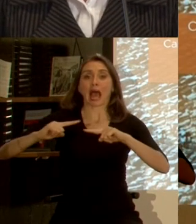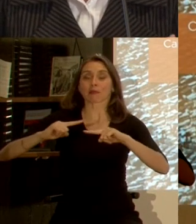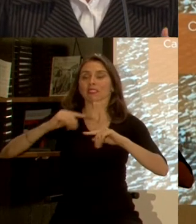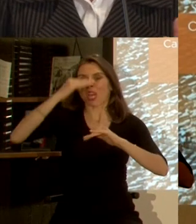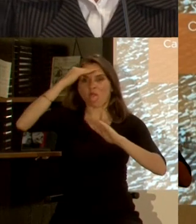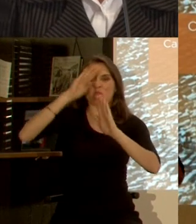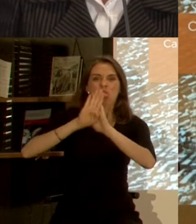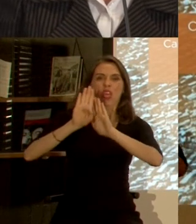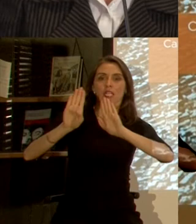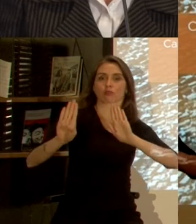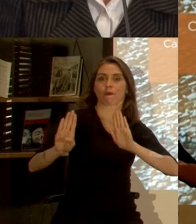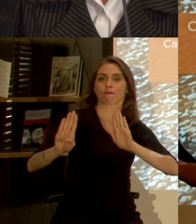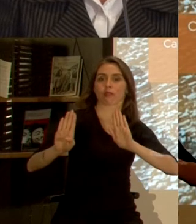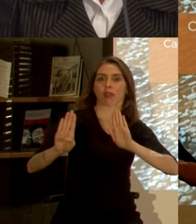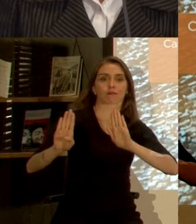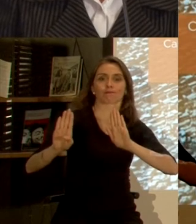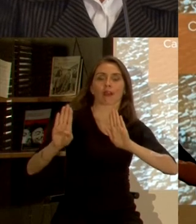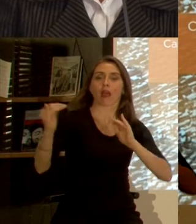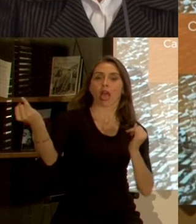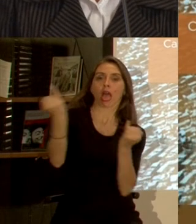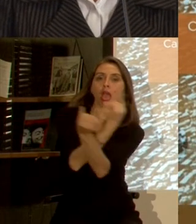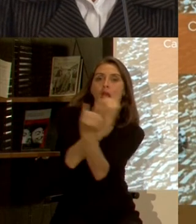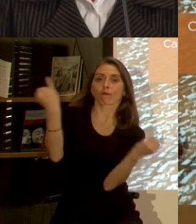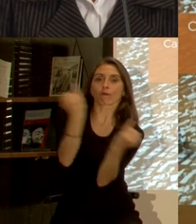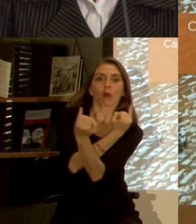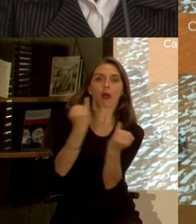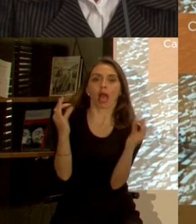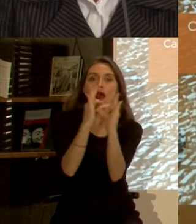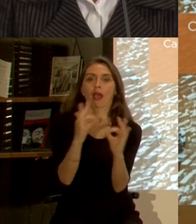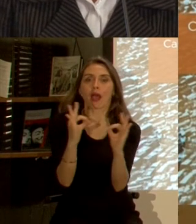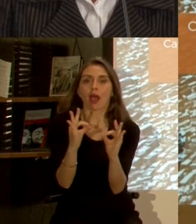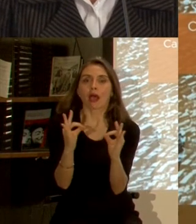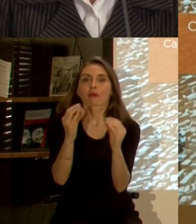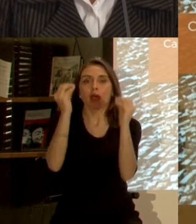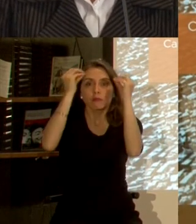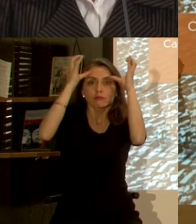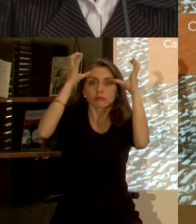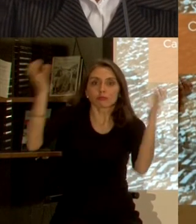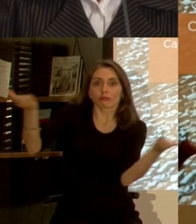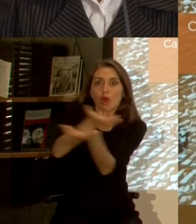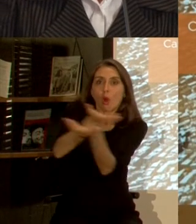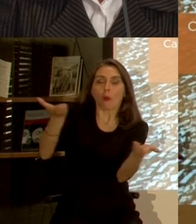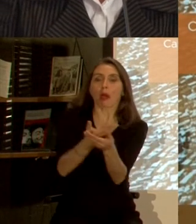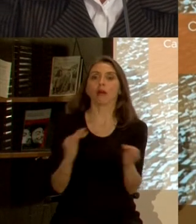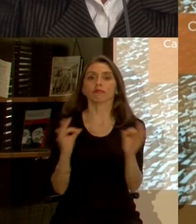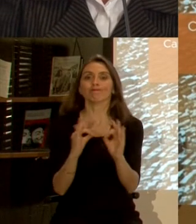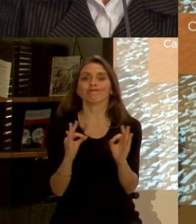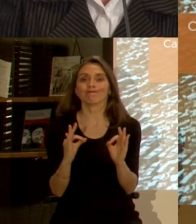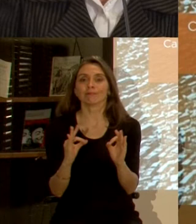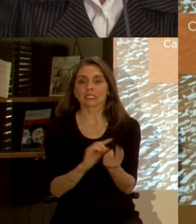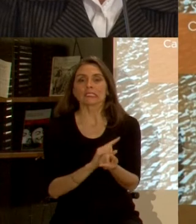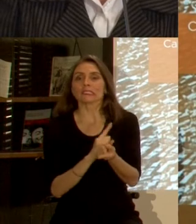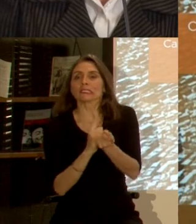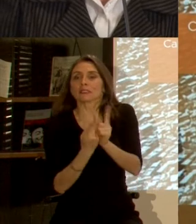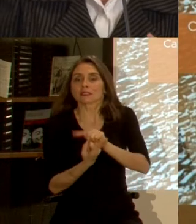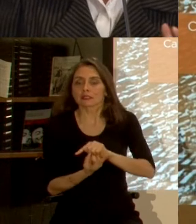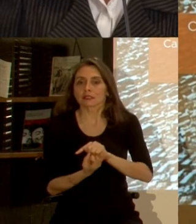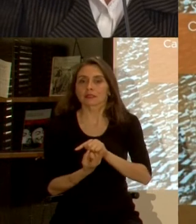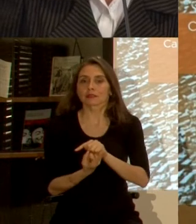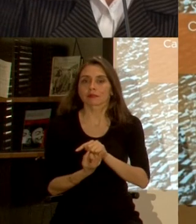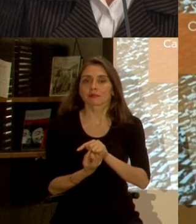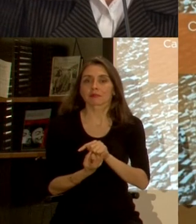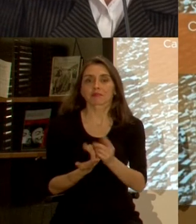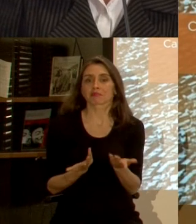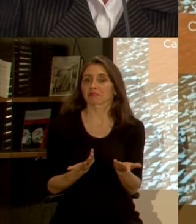lo que no hay esta transparencia no hay esta información no hay este conocimiento y eso lleva a que